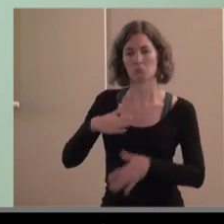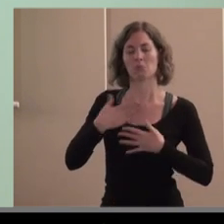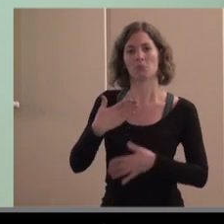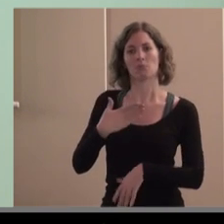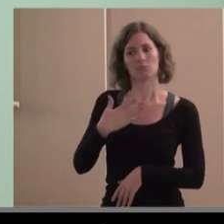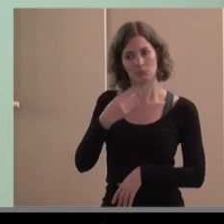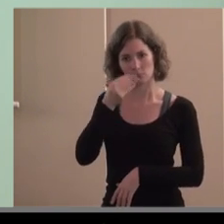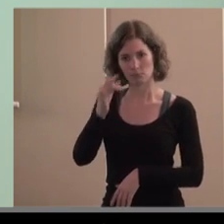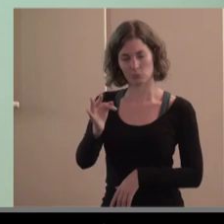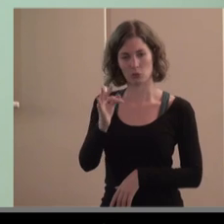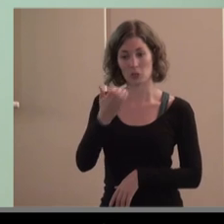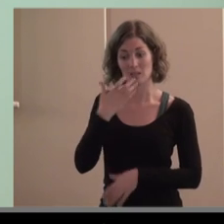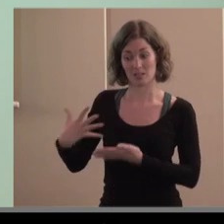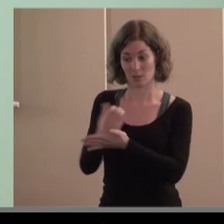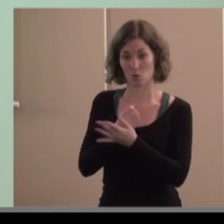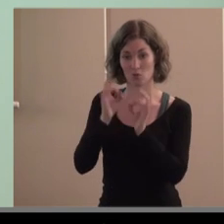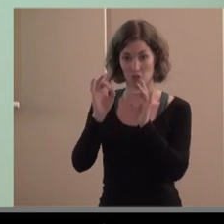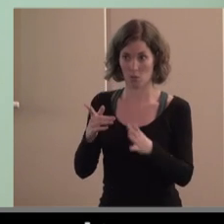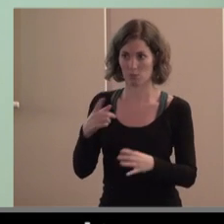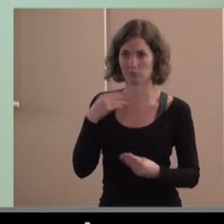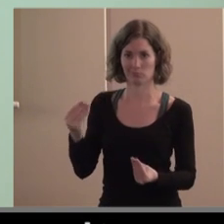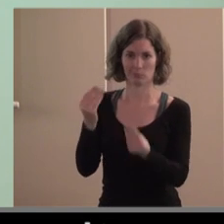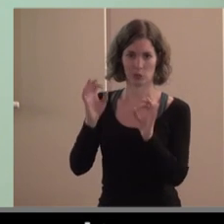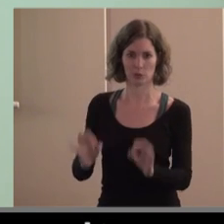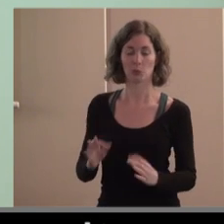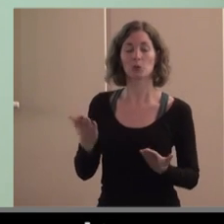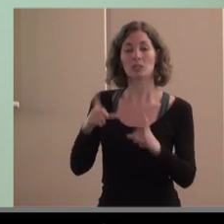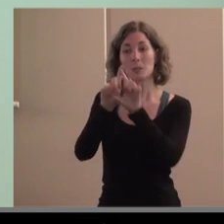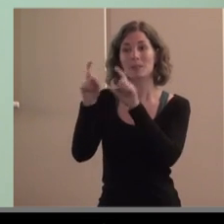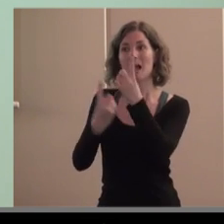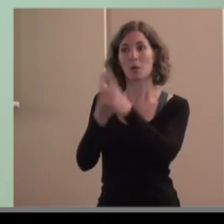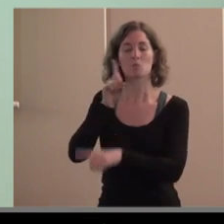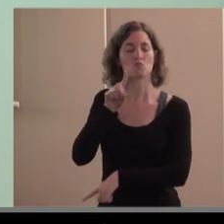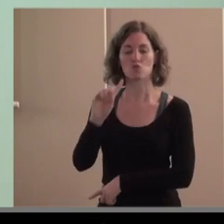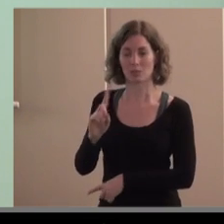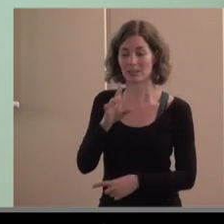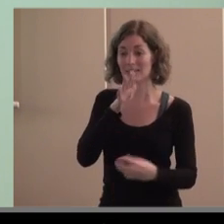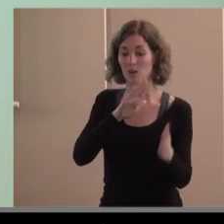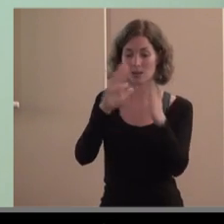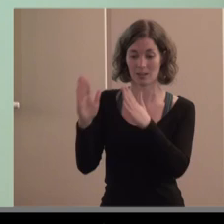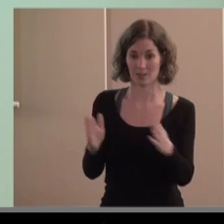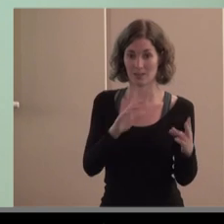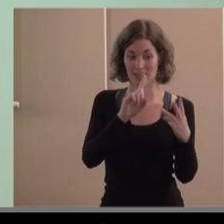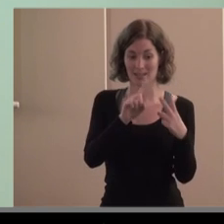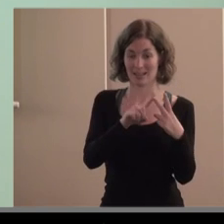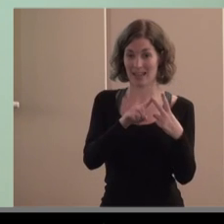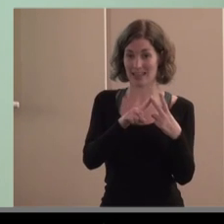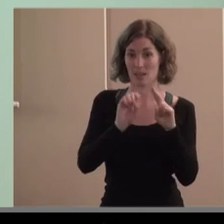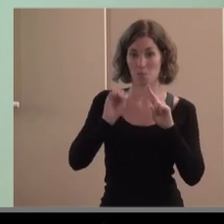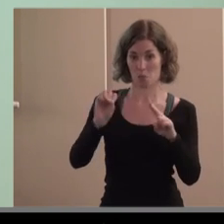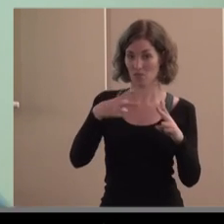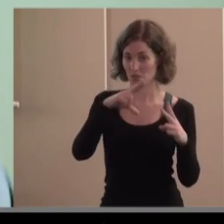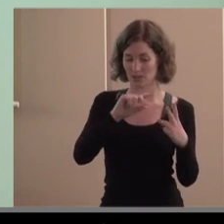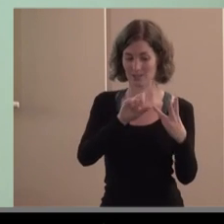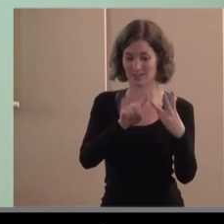diciéramos todo no sería mejor y por lo tanto no mienten y ahora estamos en la tercera etapa esta de bueno pues en la etapa de madurez